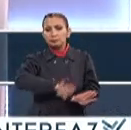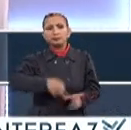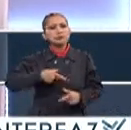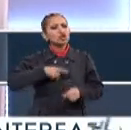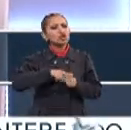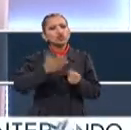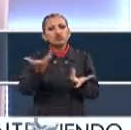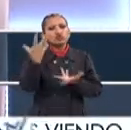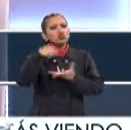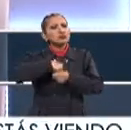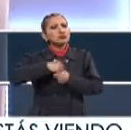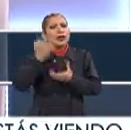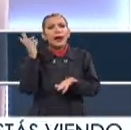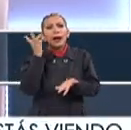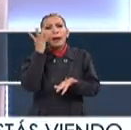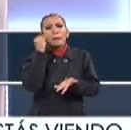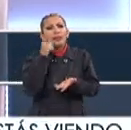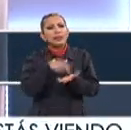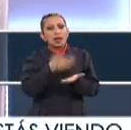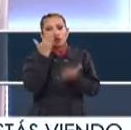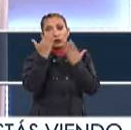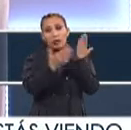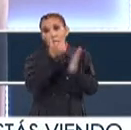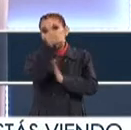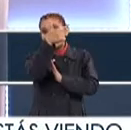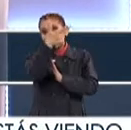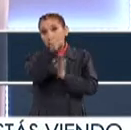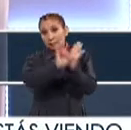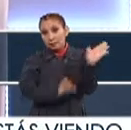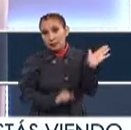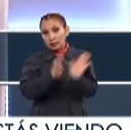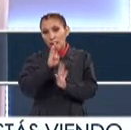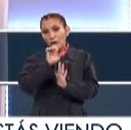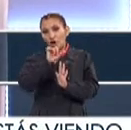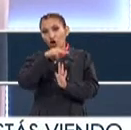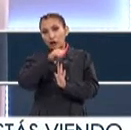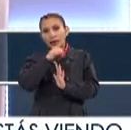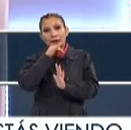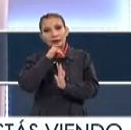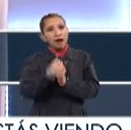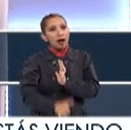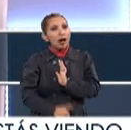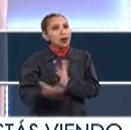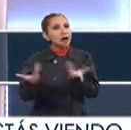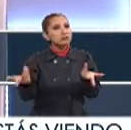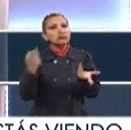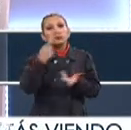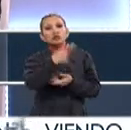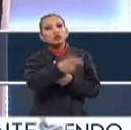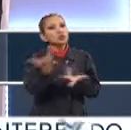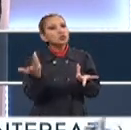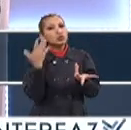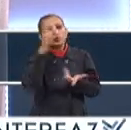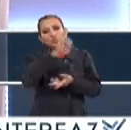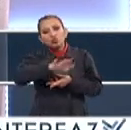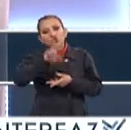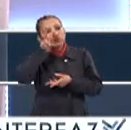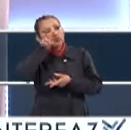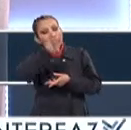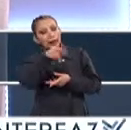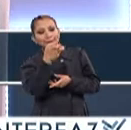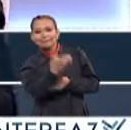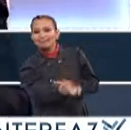personal ¿Qué te dejó Haber estudiado Durante siete meses En Bolón Italia? ¿Qué fue Esos aspectos Que